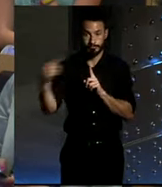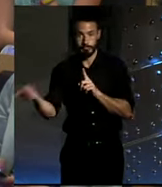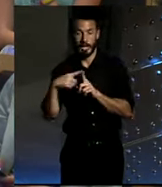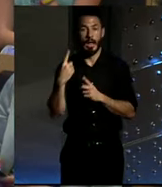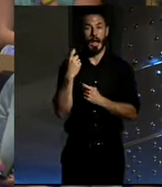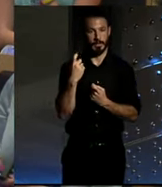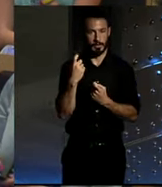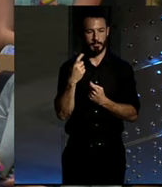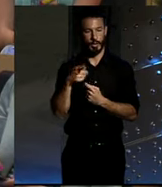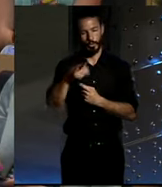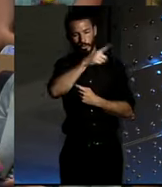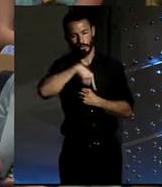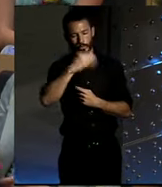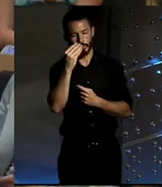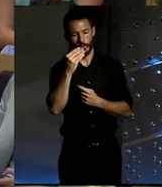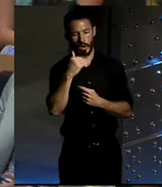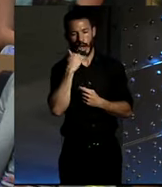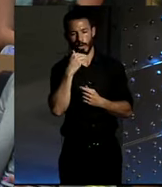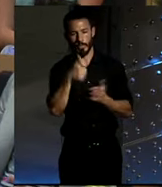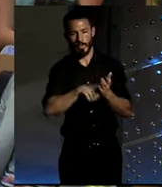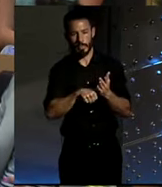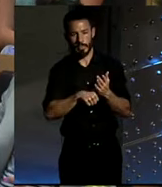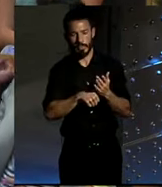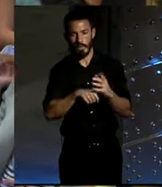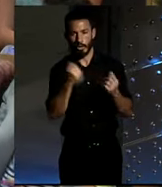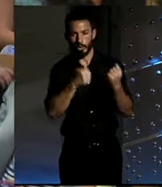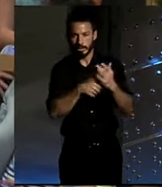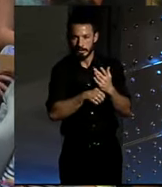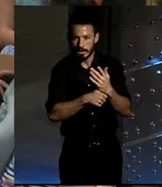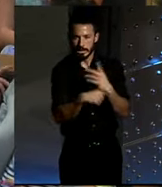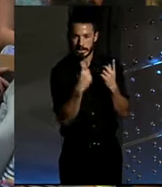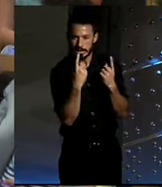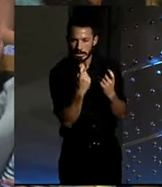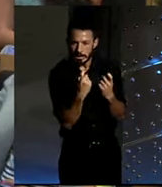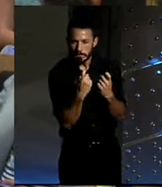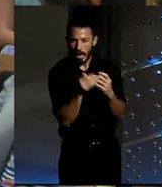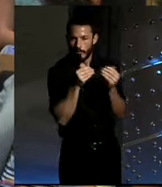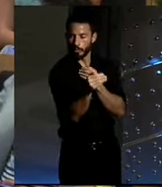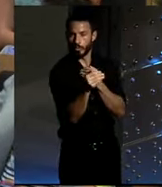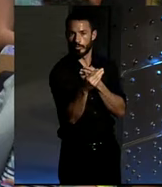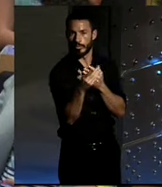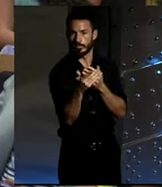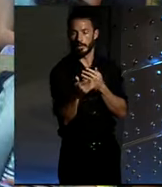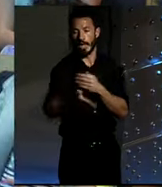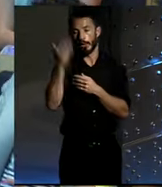todos estáis pensando en eso como una cosa fundamental para el futuro. Que quizá antes uno cumplía los 18 años y era como inmediatamente el carnet de